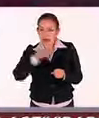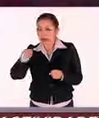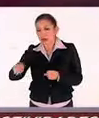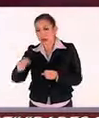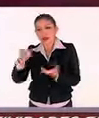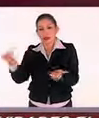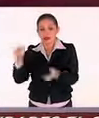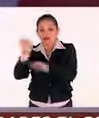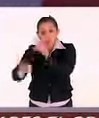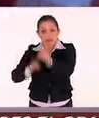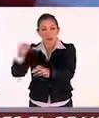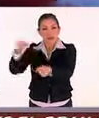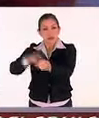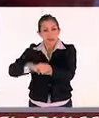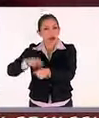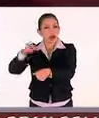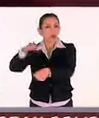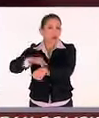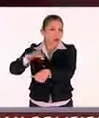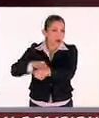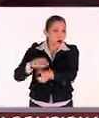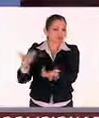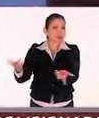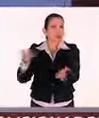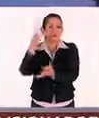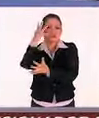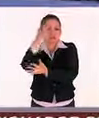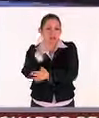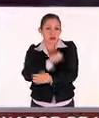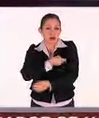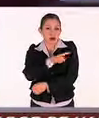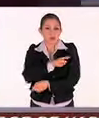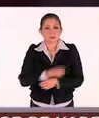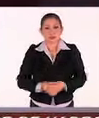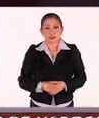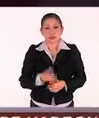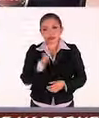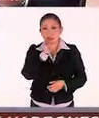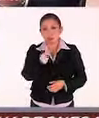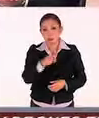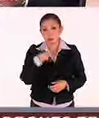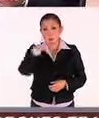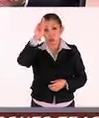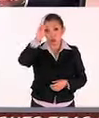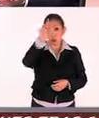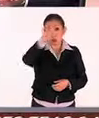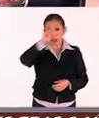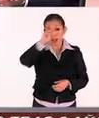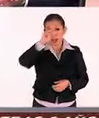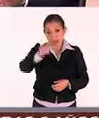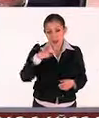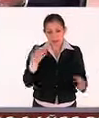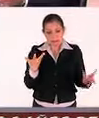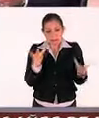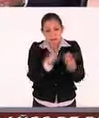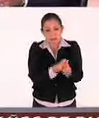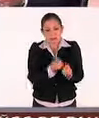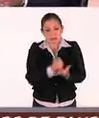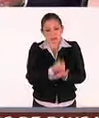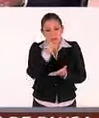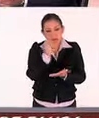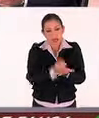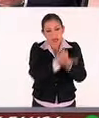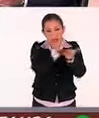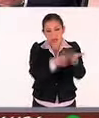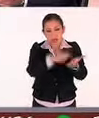atención médica, hospitalaria y de salud en general. también esto quiere decir que la UNAM obviamente se suma a la vanguardia dentro de